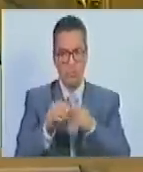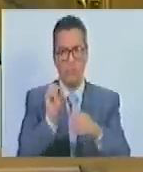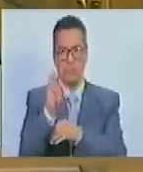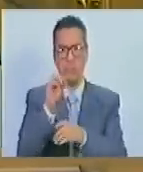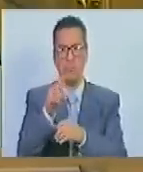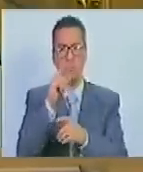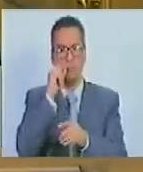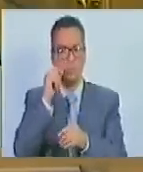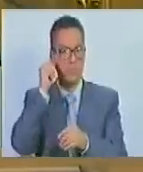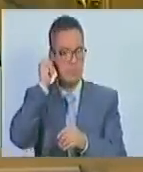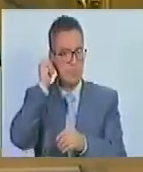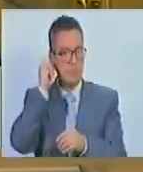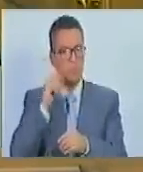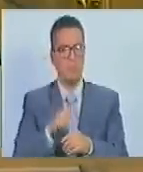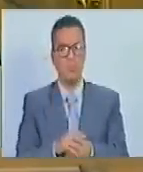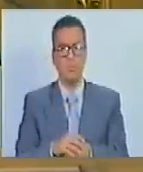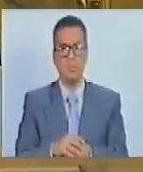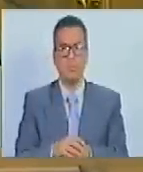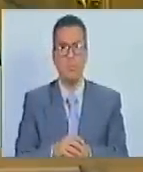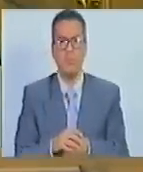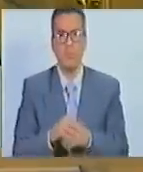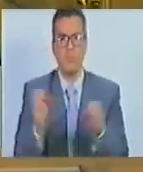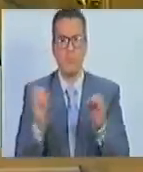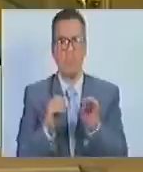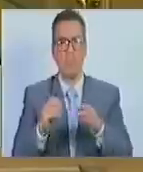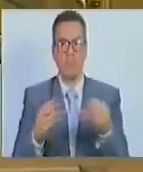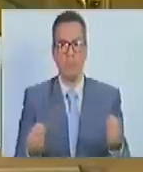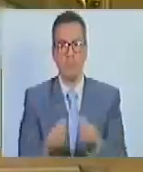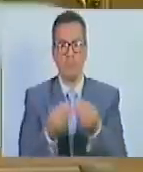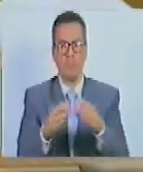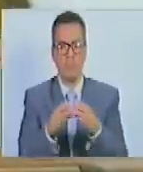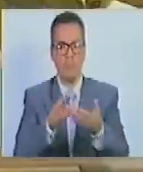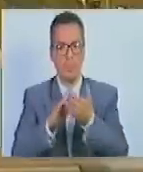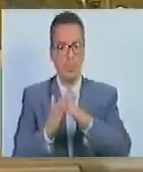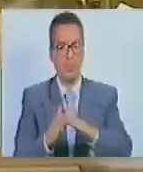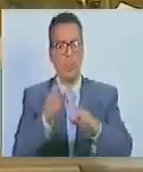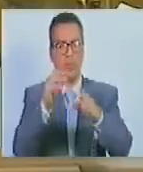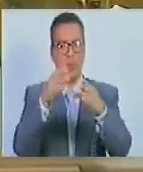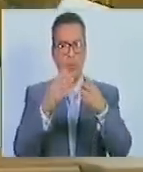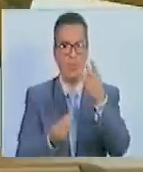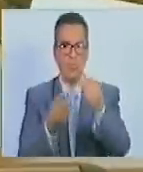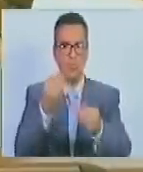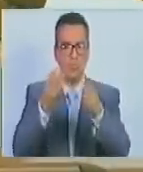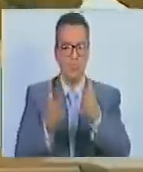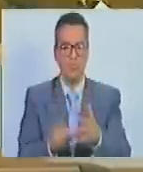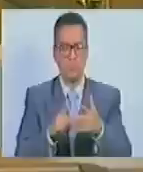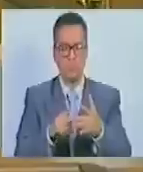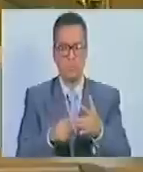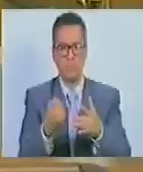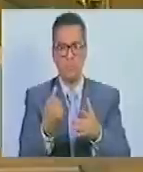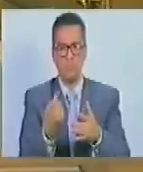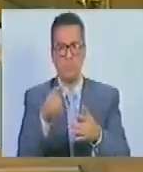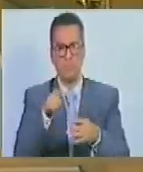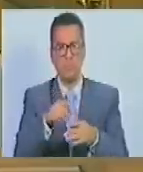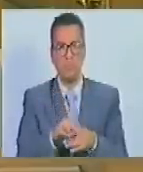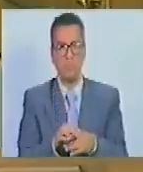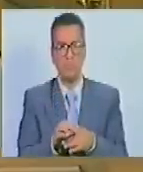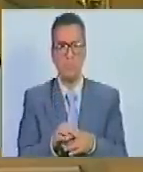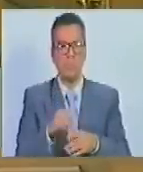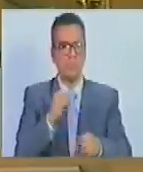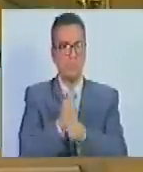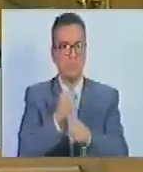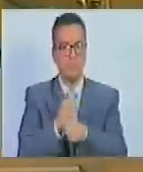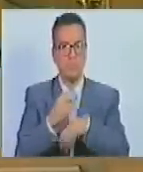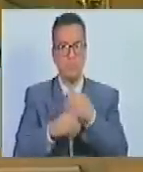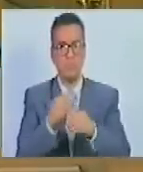Asamblea de Ciudadanos y Ciudadanos o el colectivo del Gobierno Comunal del Consejo Comunal. Dos. Falta evidente a las funciones